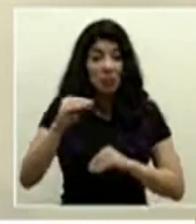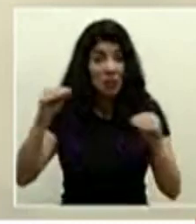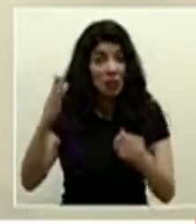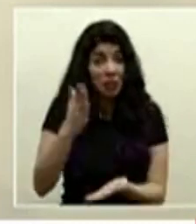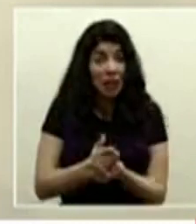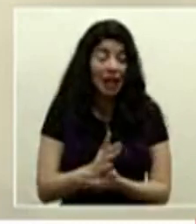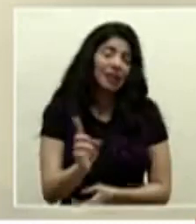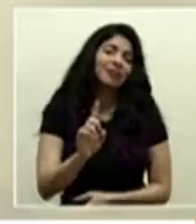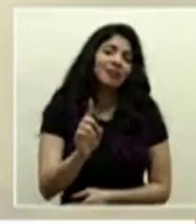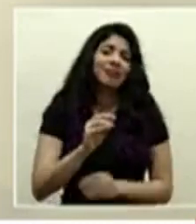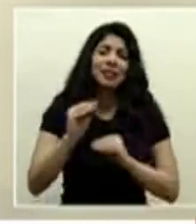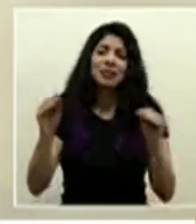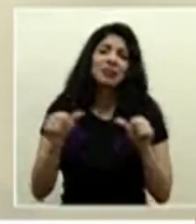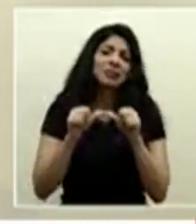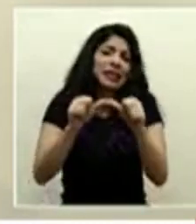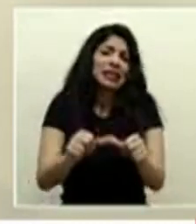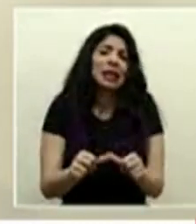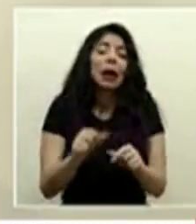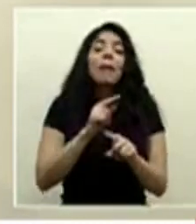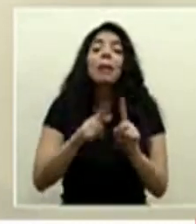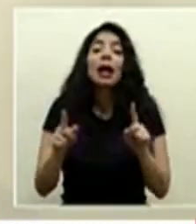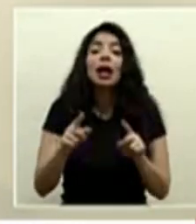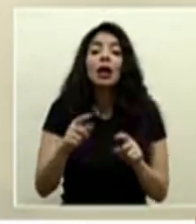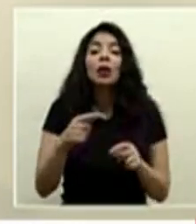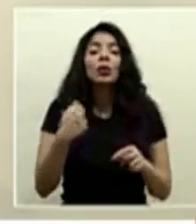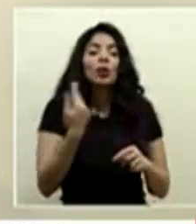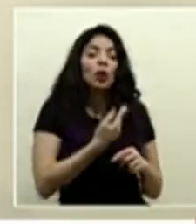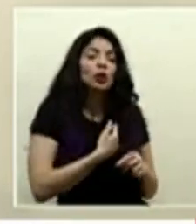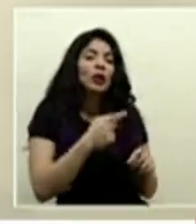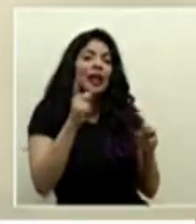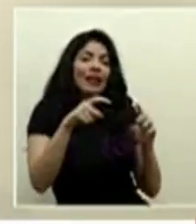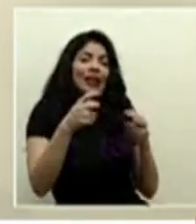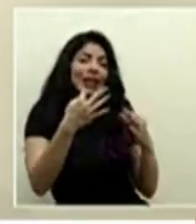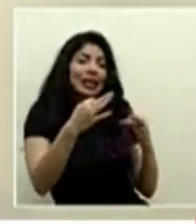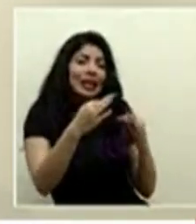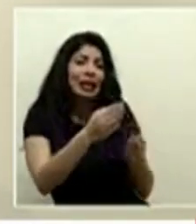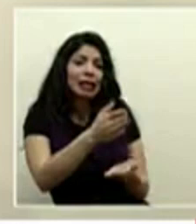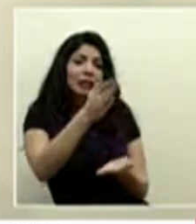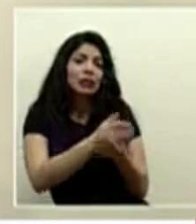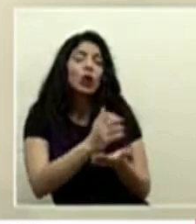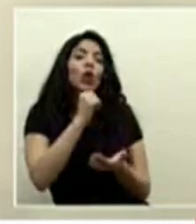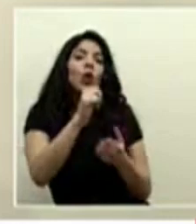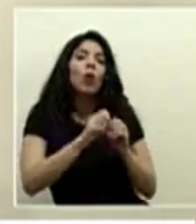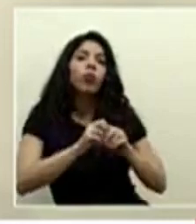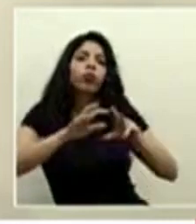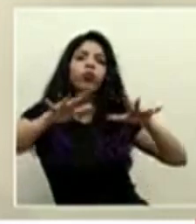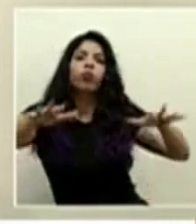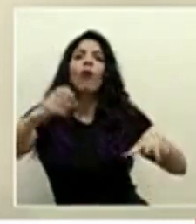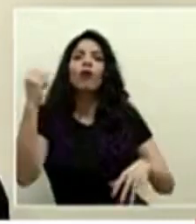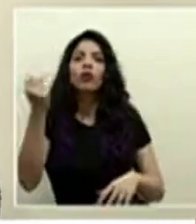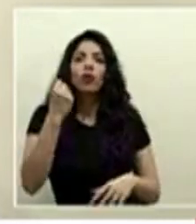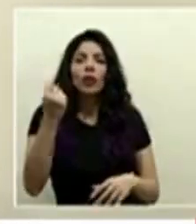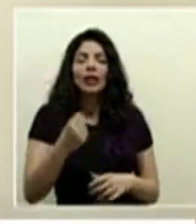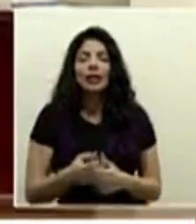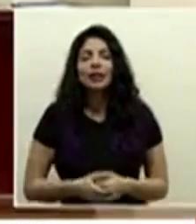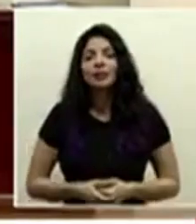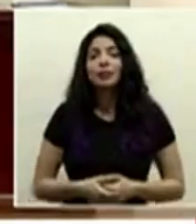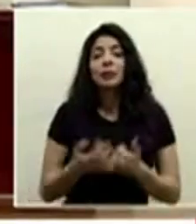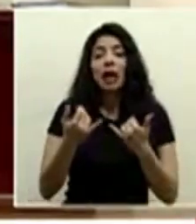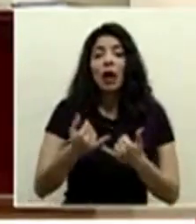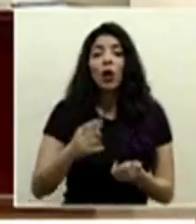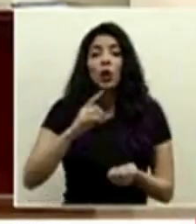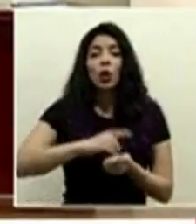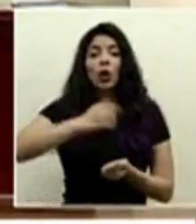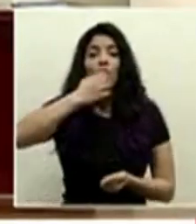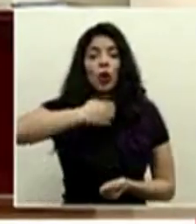detener la transmisión va a seguir pero lo asunto es no lograr no llegar a una transmisión magnificada de forma simultánea continuamos